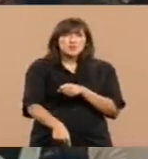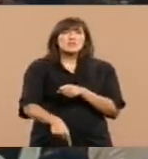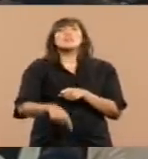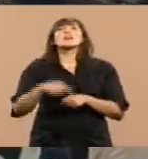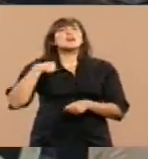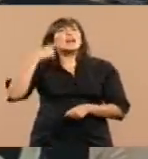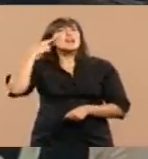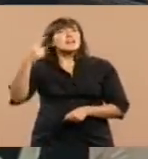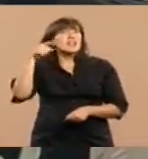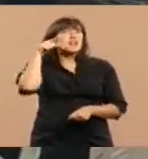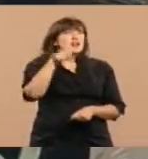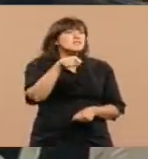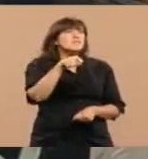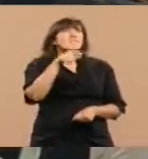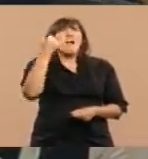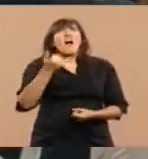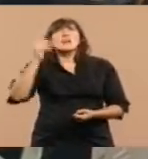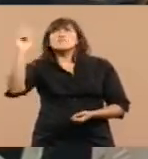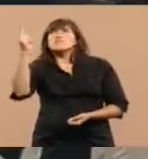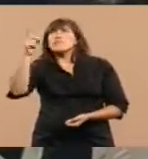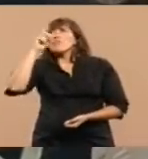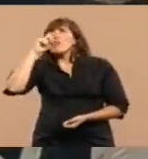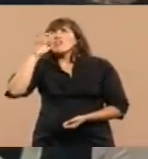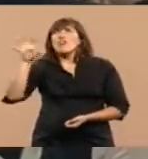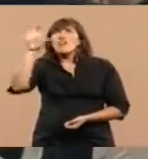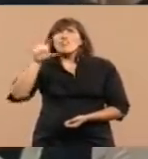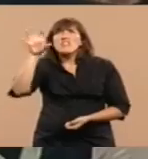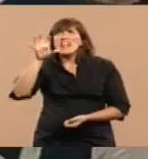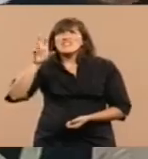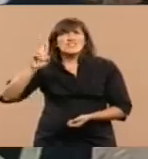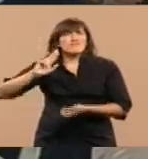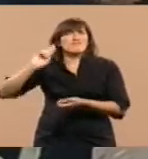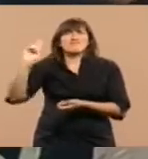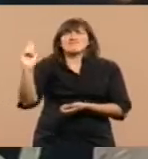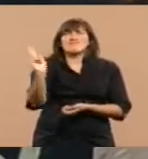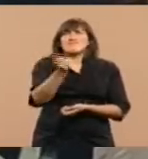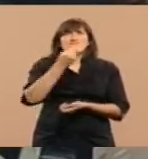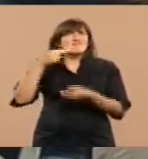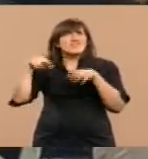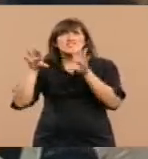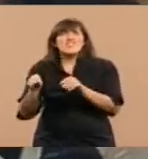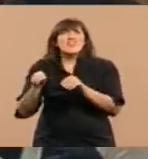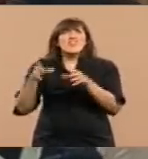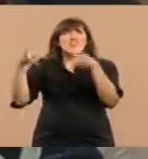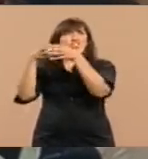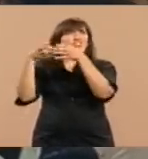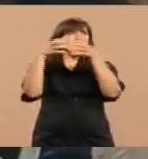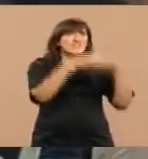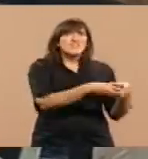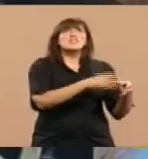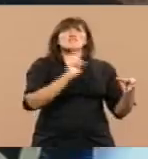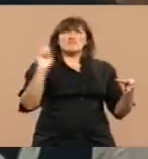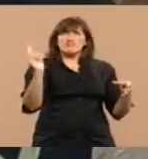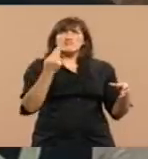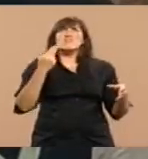porque allí murieron correntinos, regimiento entero de correntinos, murieron soldados